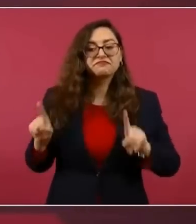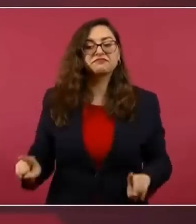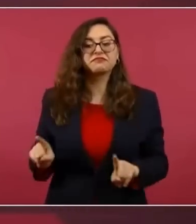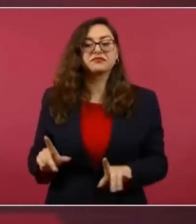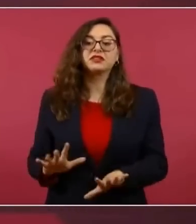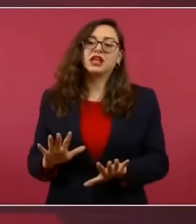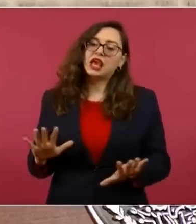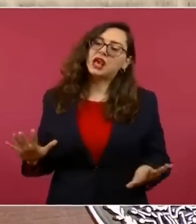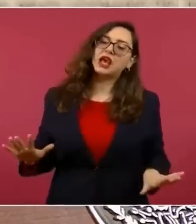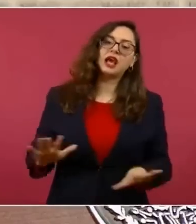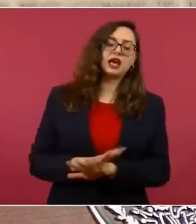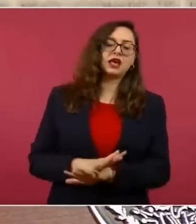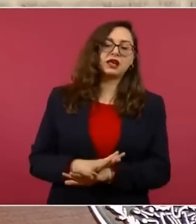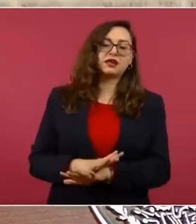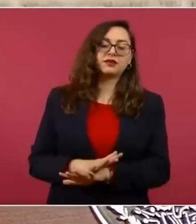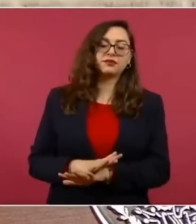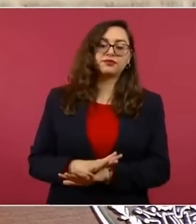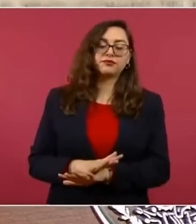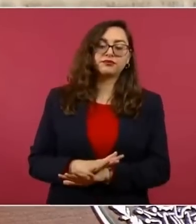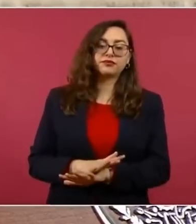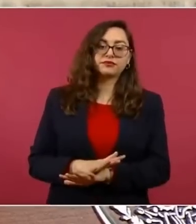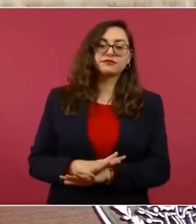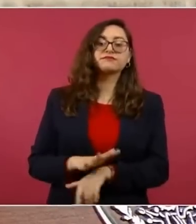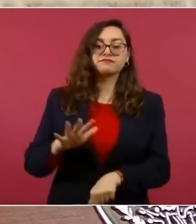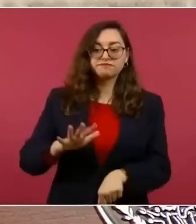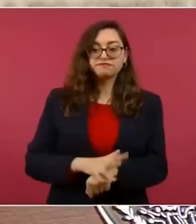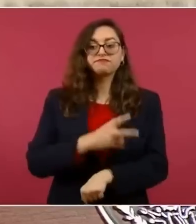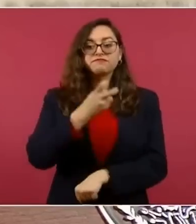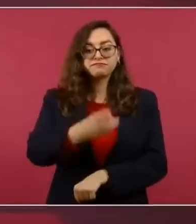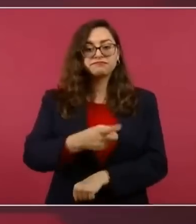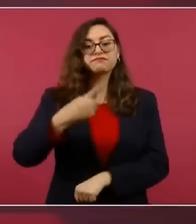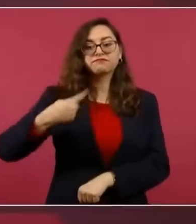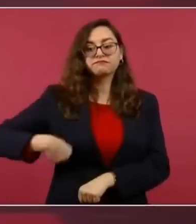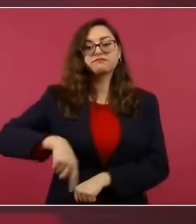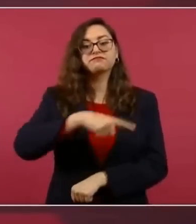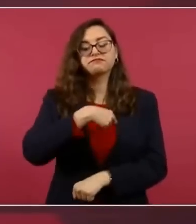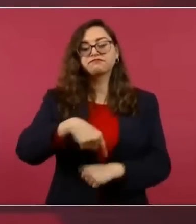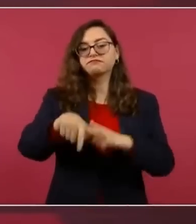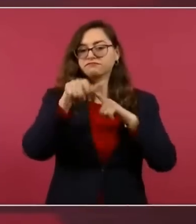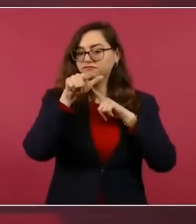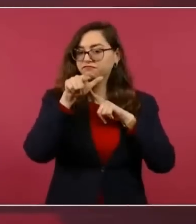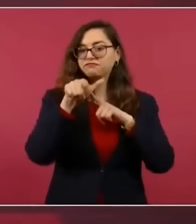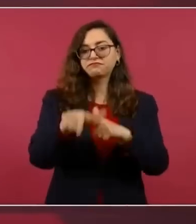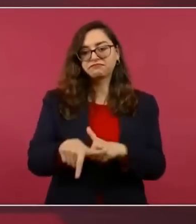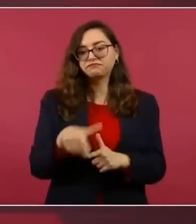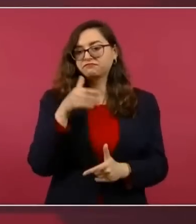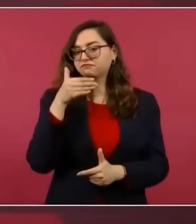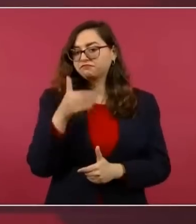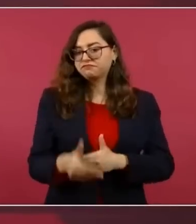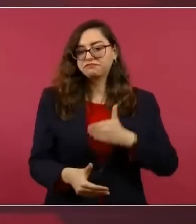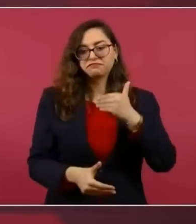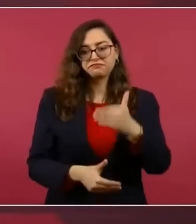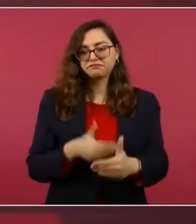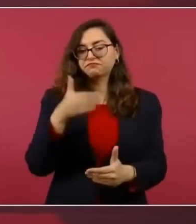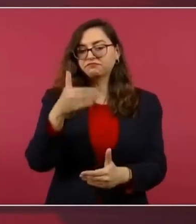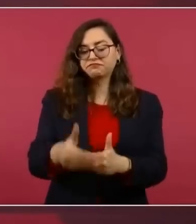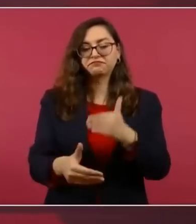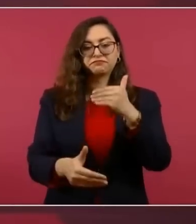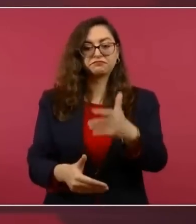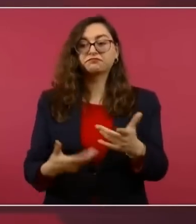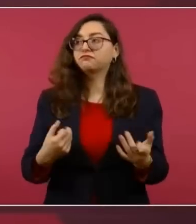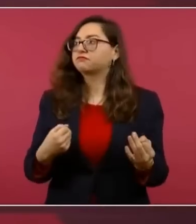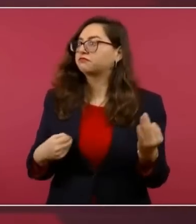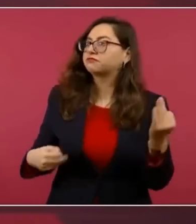Entonces, por eso es que vamos a continuar adelante, respetando a